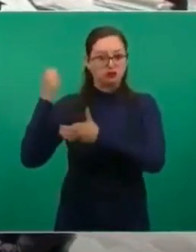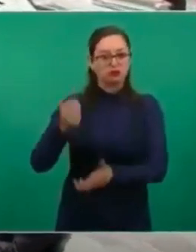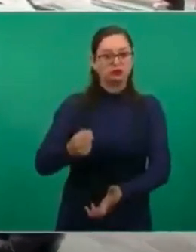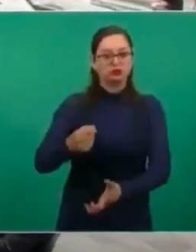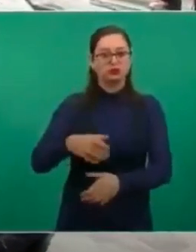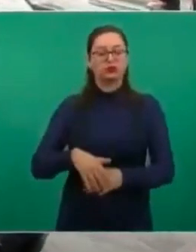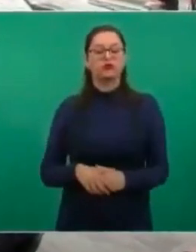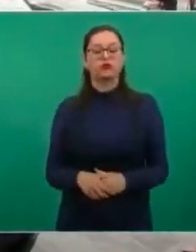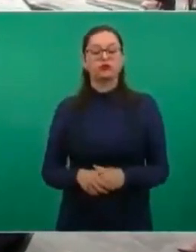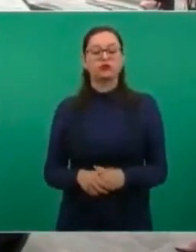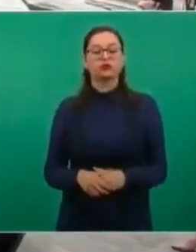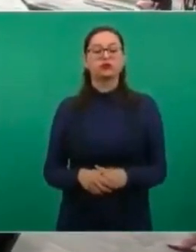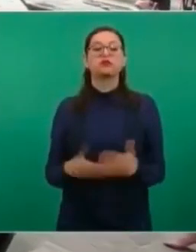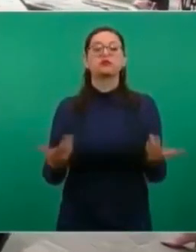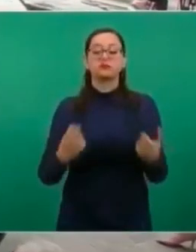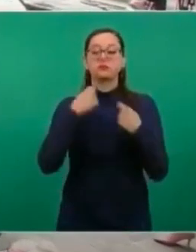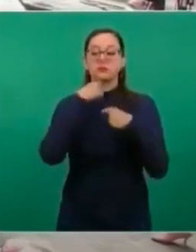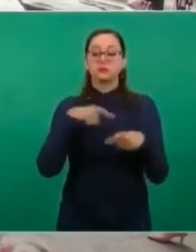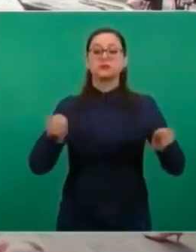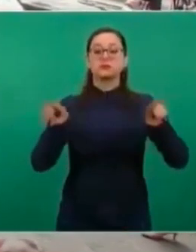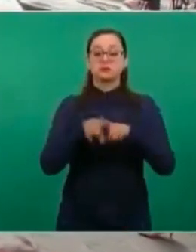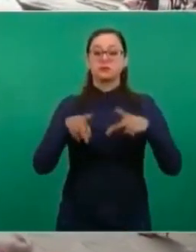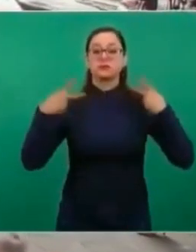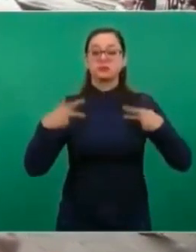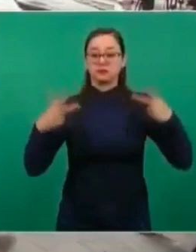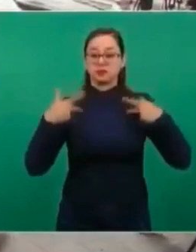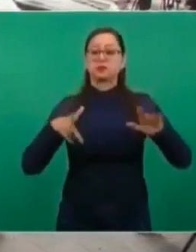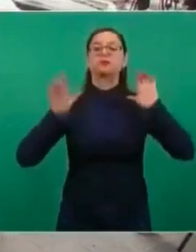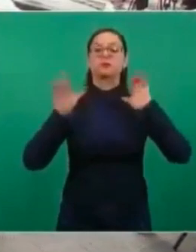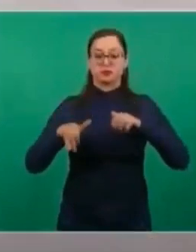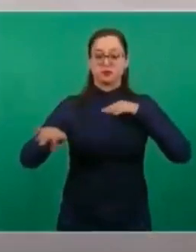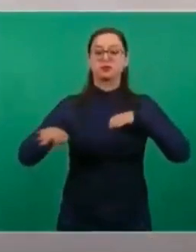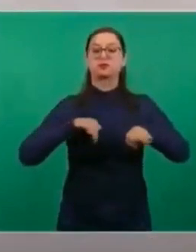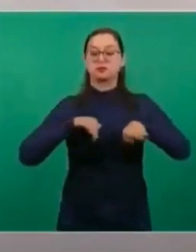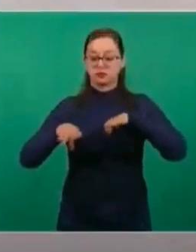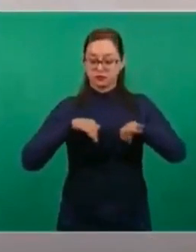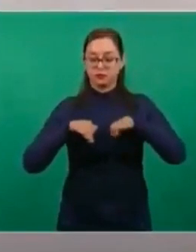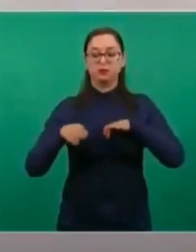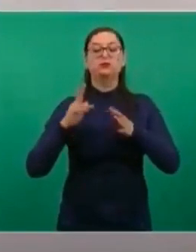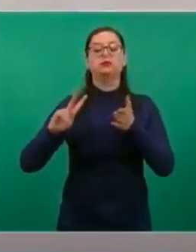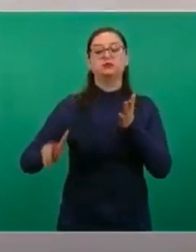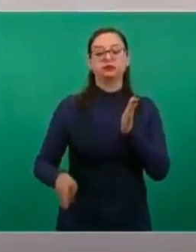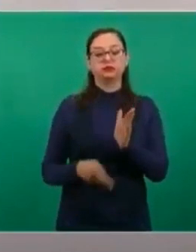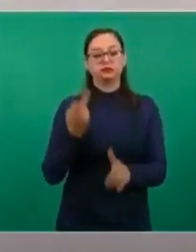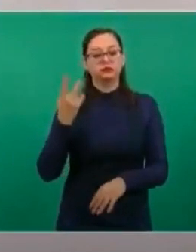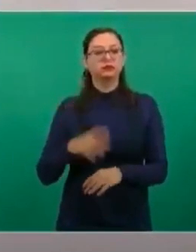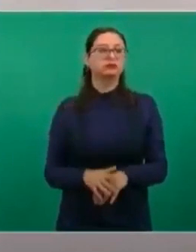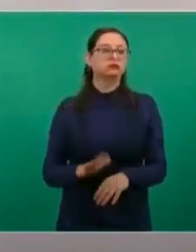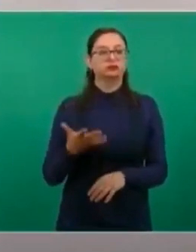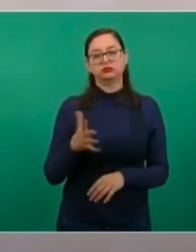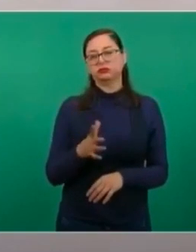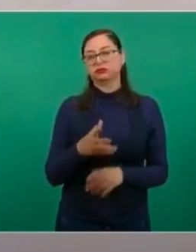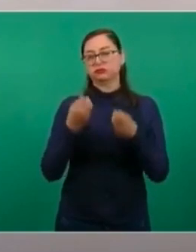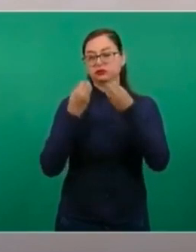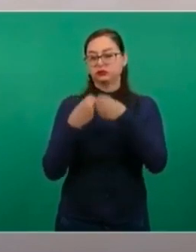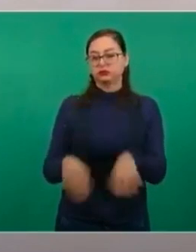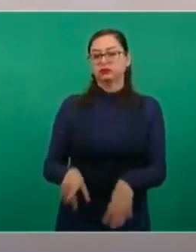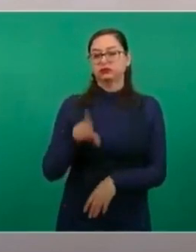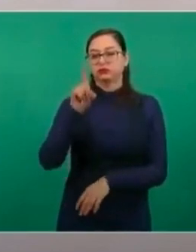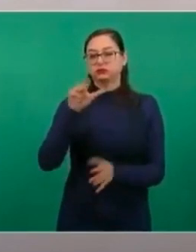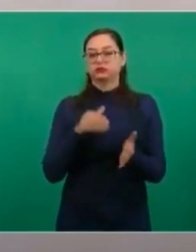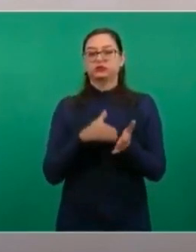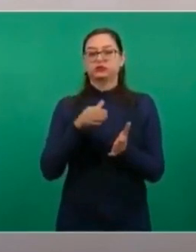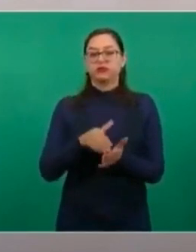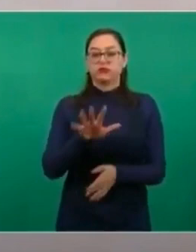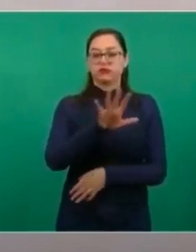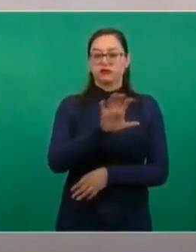Estamos ya recuperando los empleos, perdimos como un millón 500